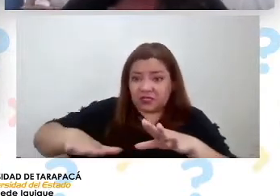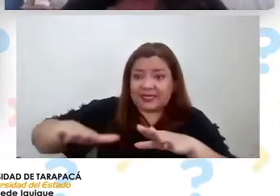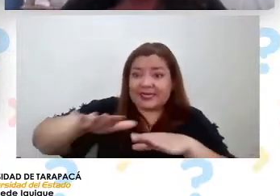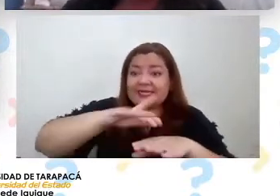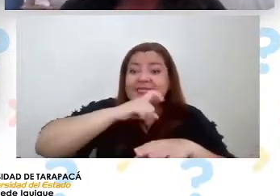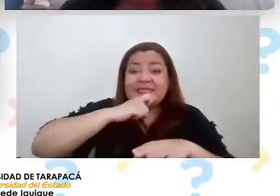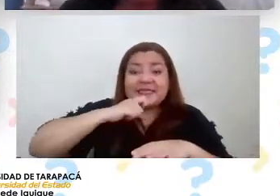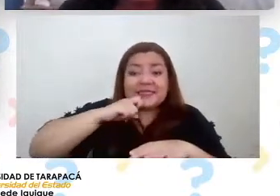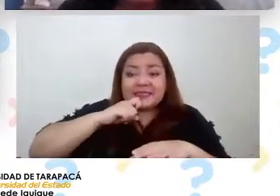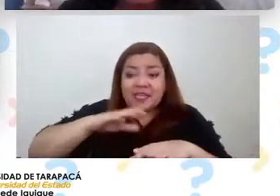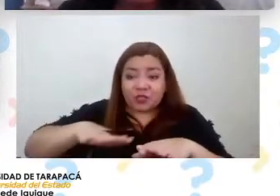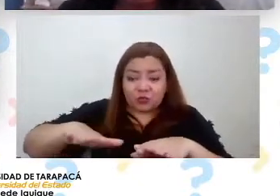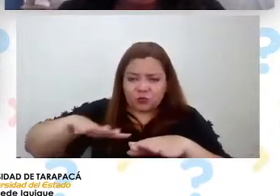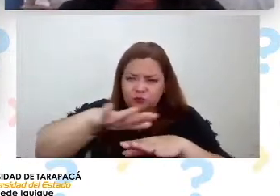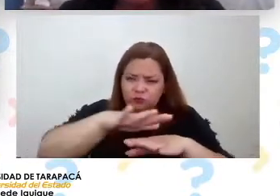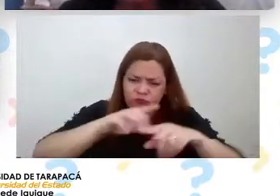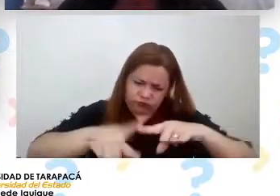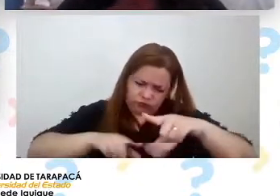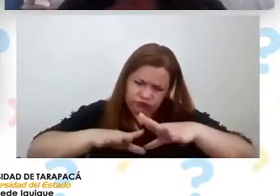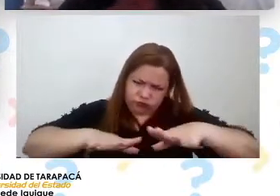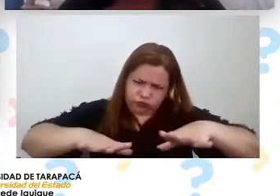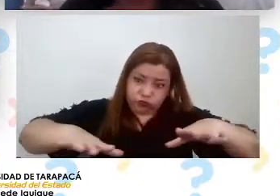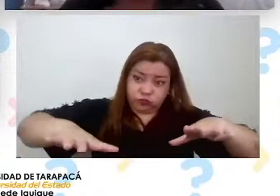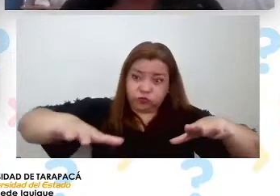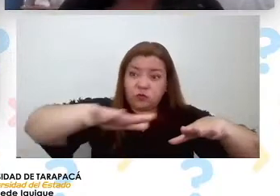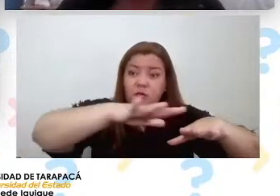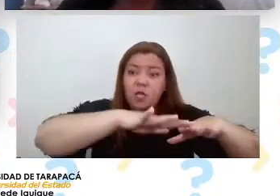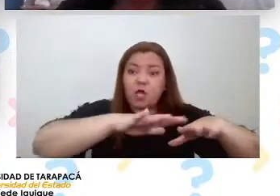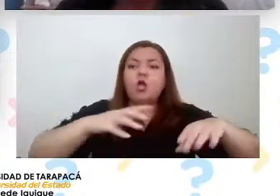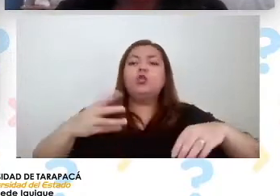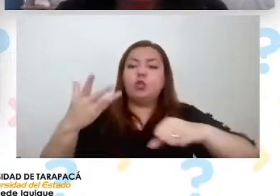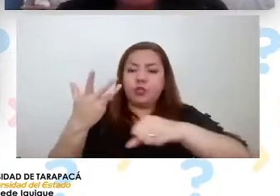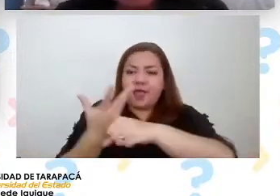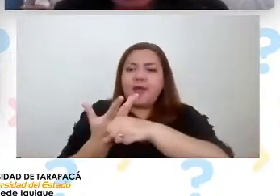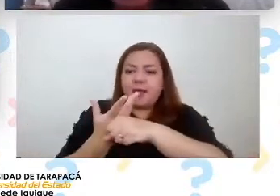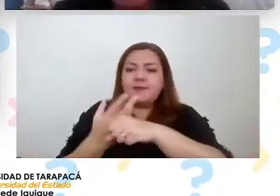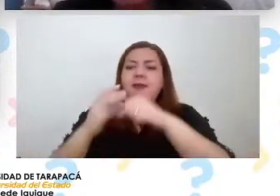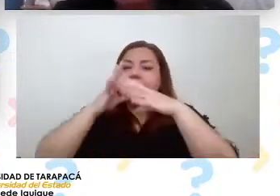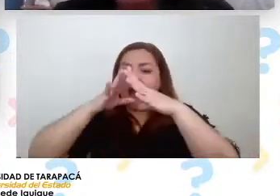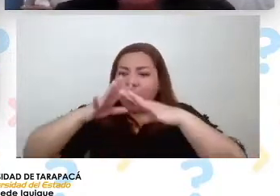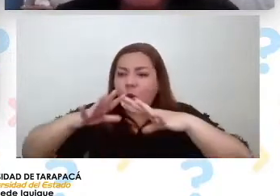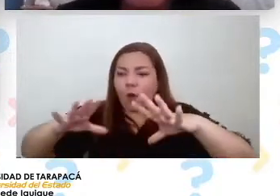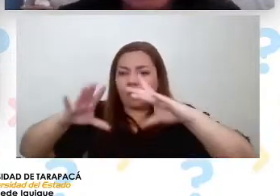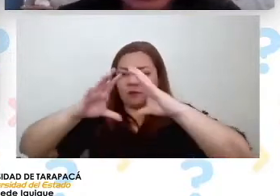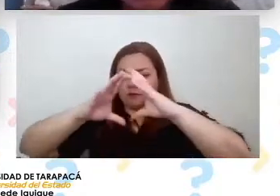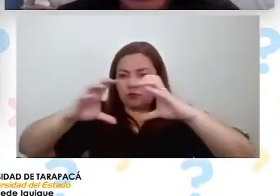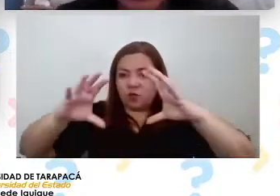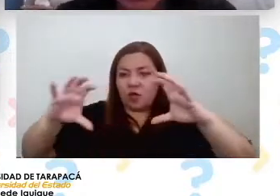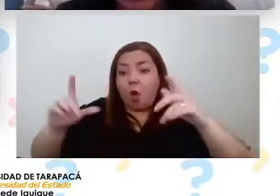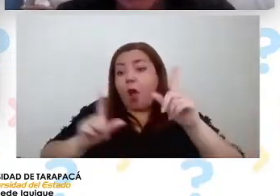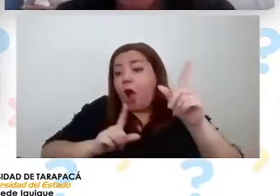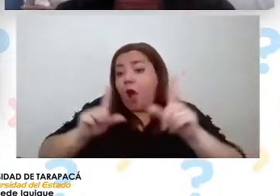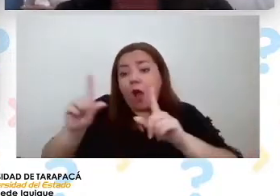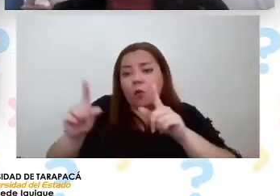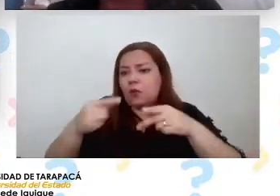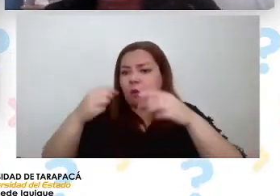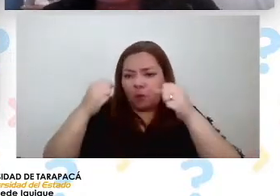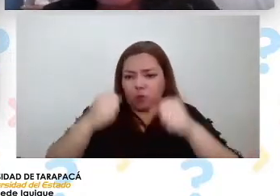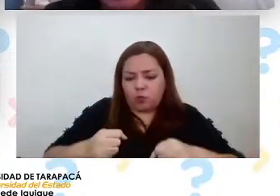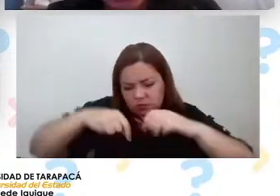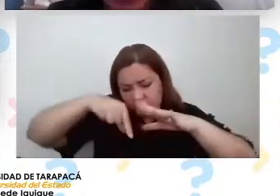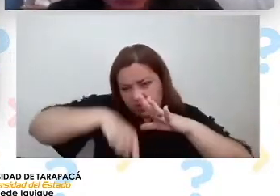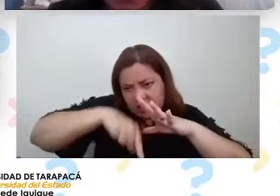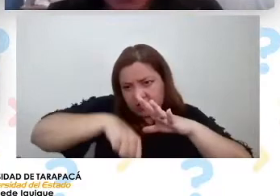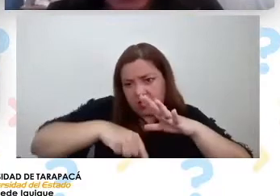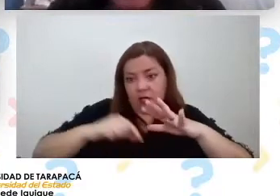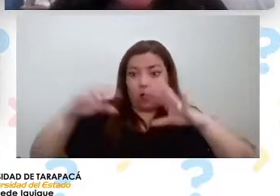existe de alguna manera alguna fuente hídrica, alguna fuente de agua para que subsista en animalitos, y también